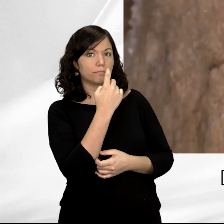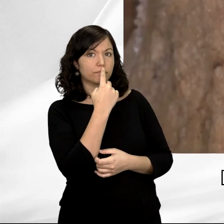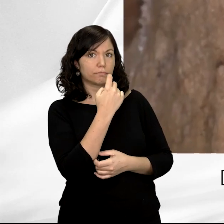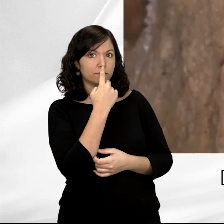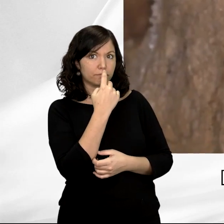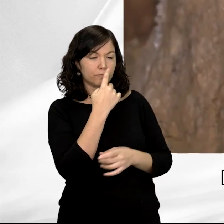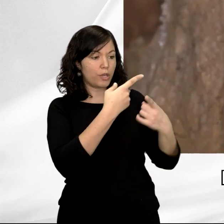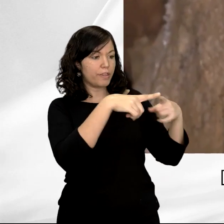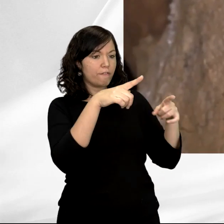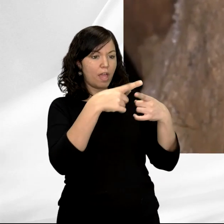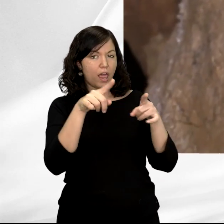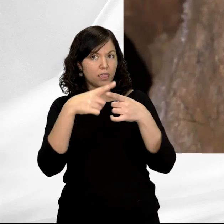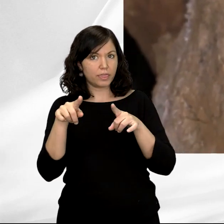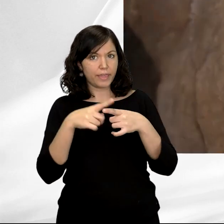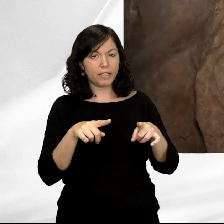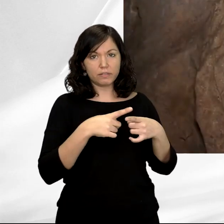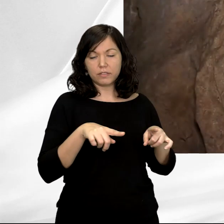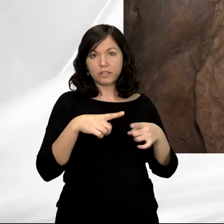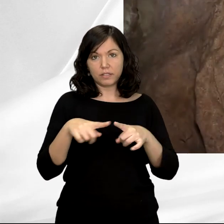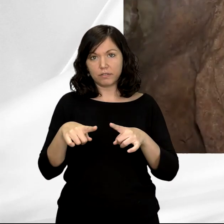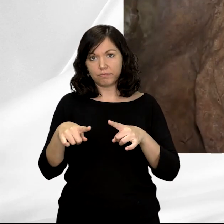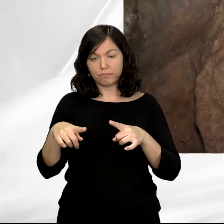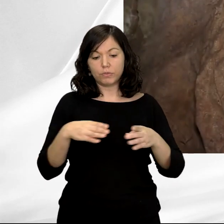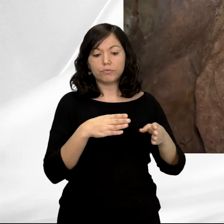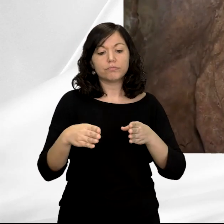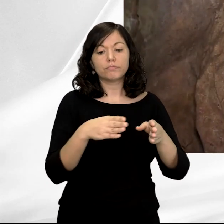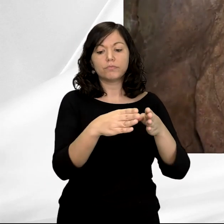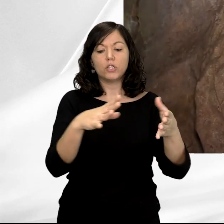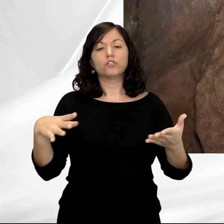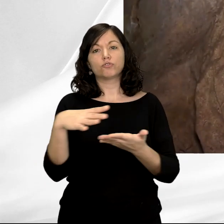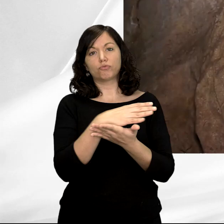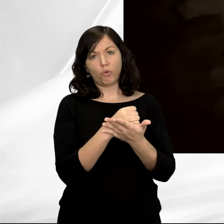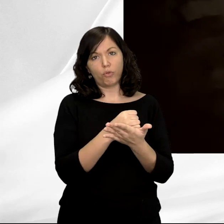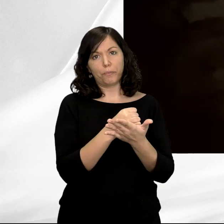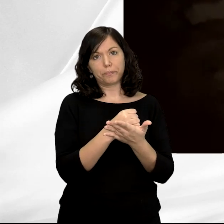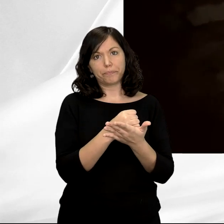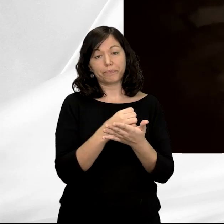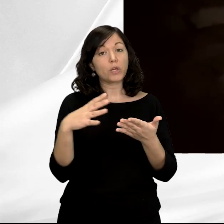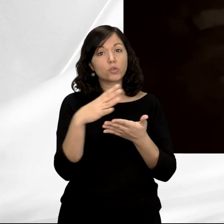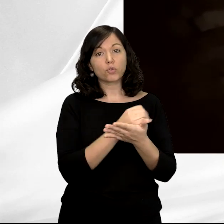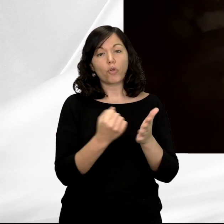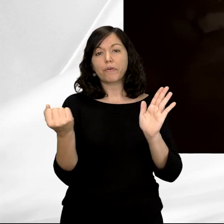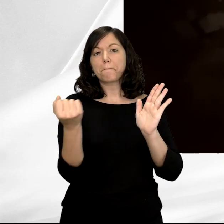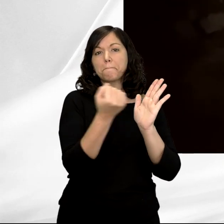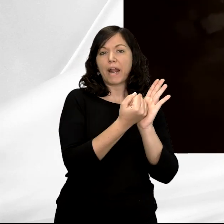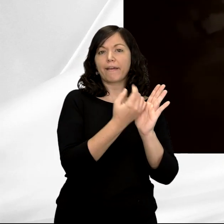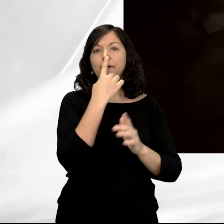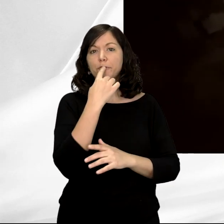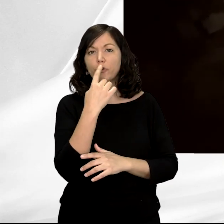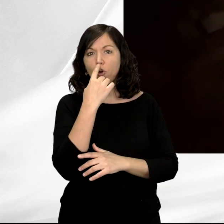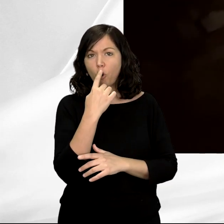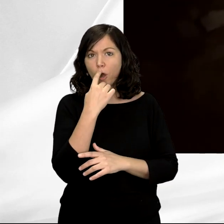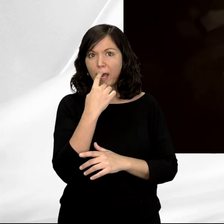sectores, en diferentes zonas, a lo largo de todo ese tránsito. Todas esas marcas rojas